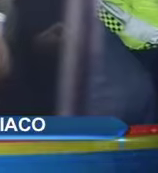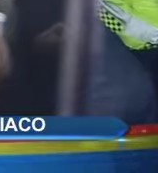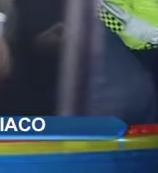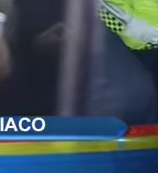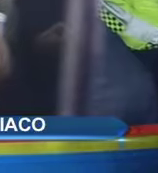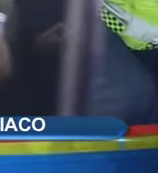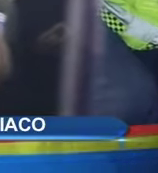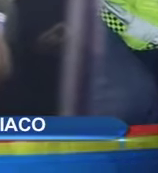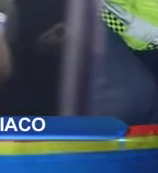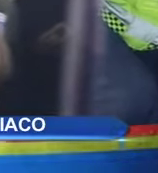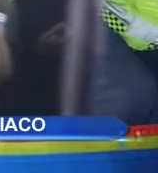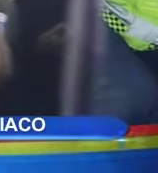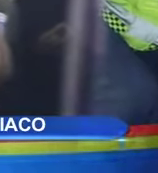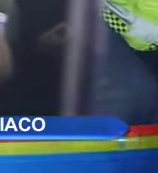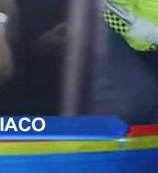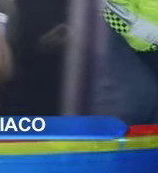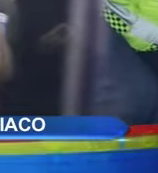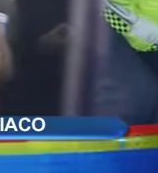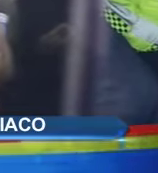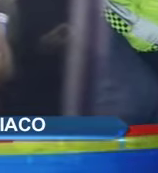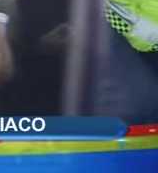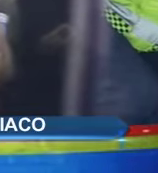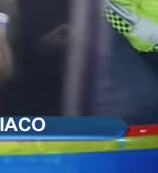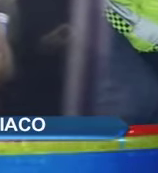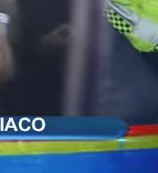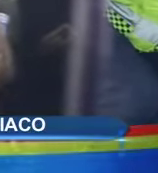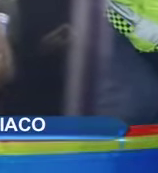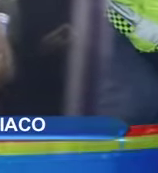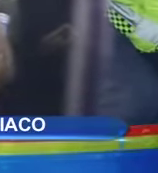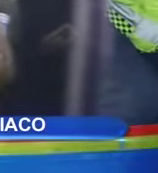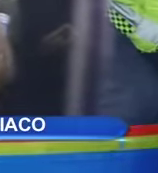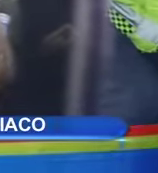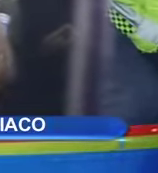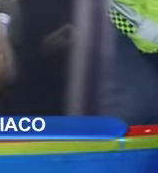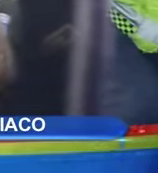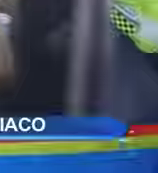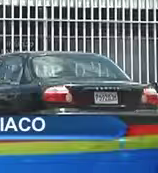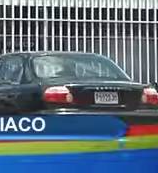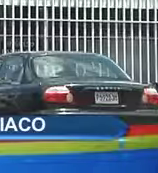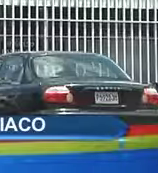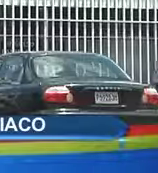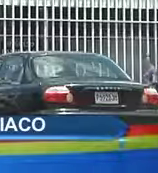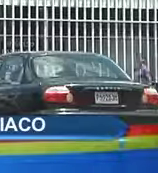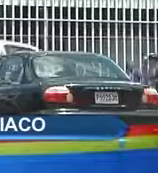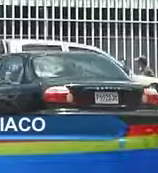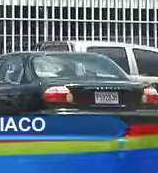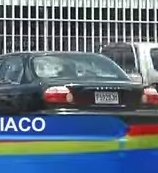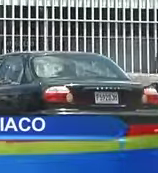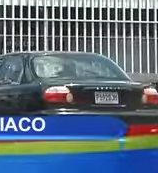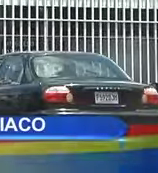Delincuente que disparó a estudiante del San Sebastián por robarle su celular fallece en el Hospital San Juan de Dios.